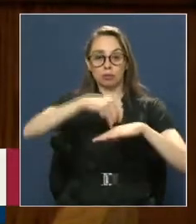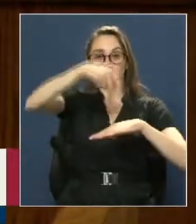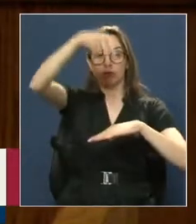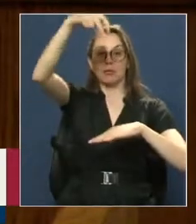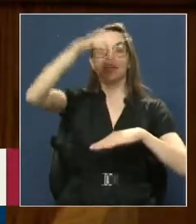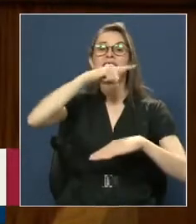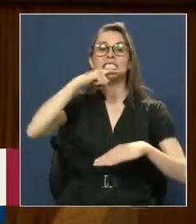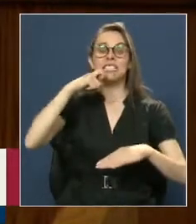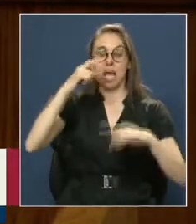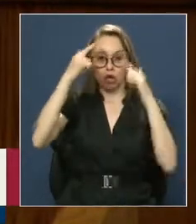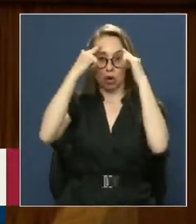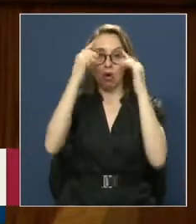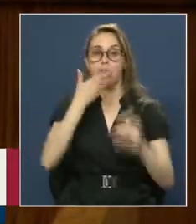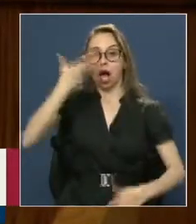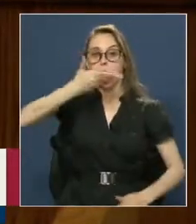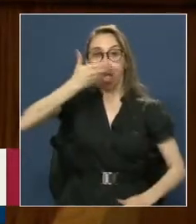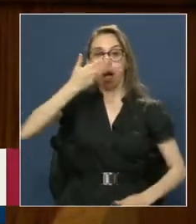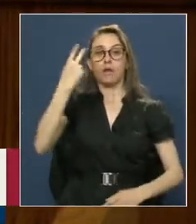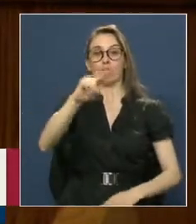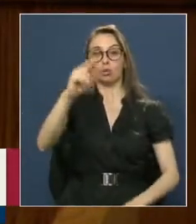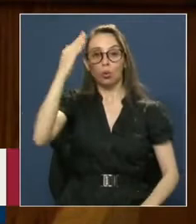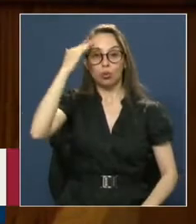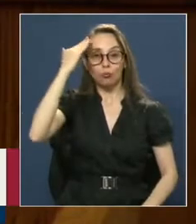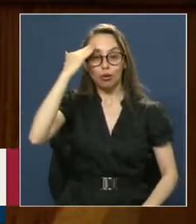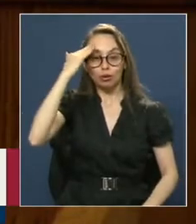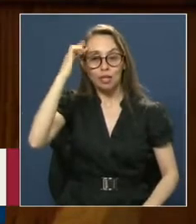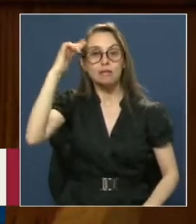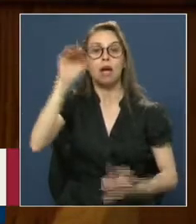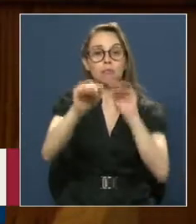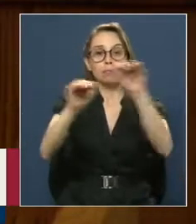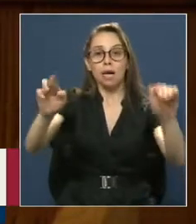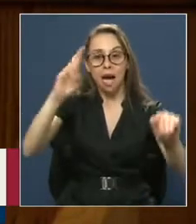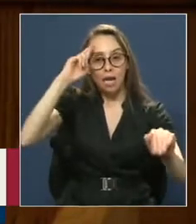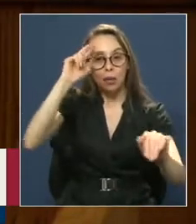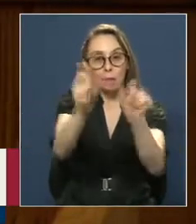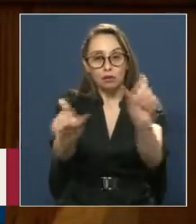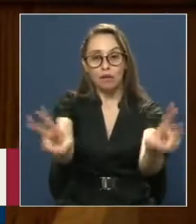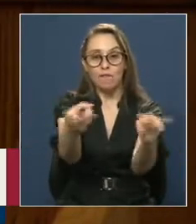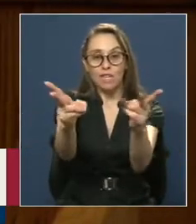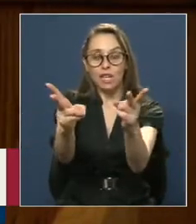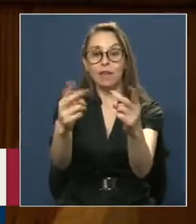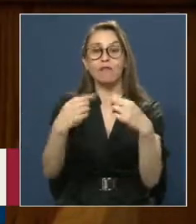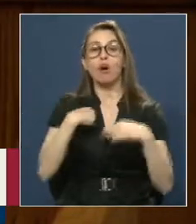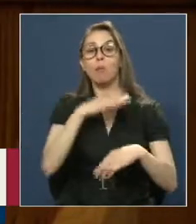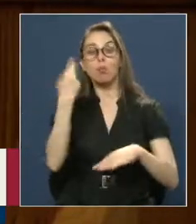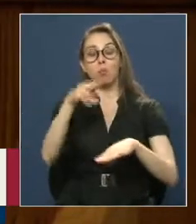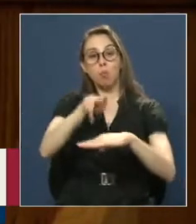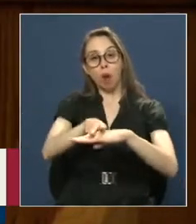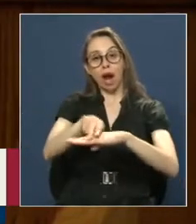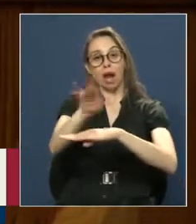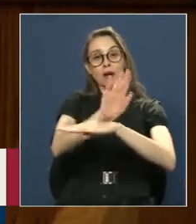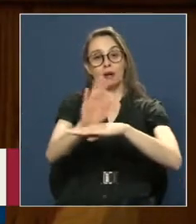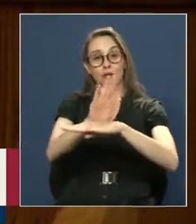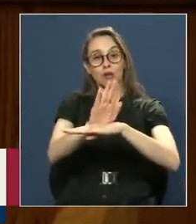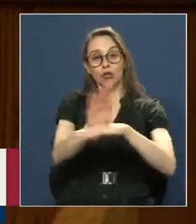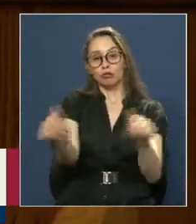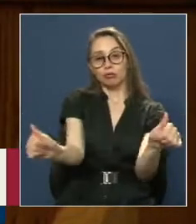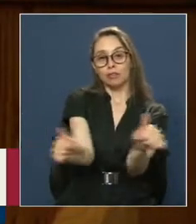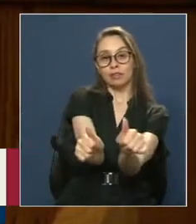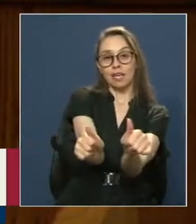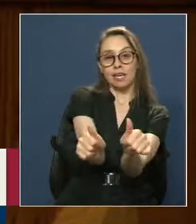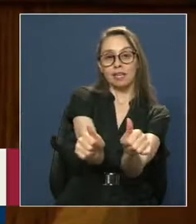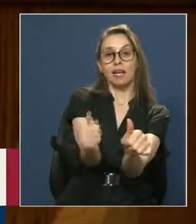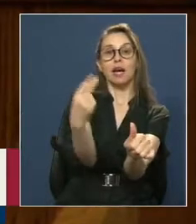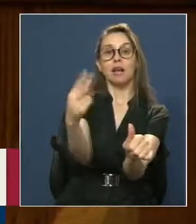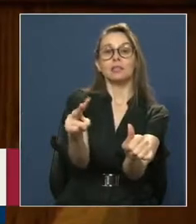elocuencia Tremenda De la conciencia A recordar A los vivos Que ellos reposan Allí No más A metros De